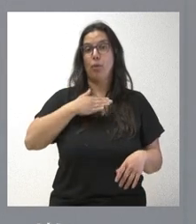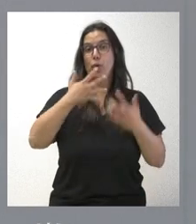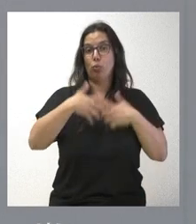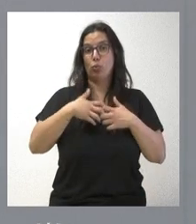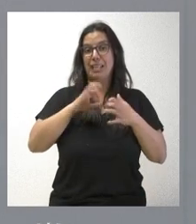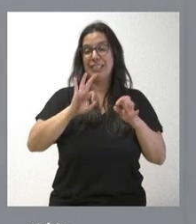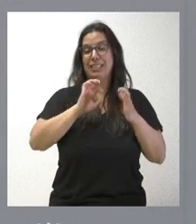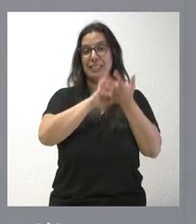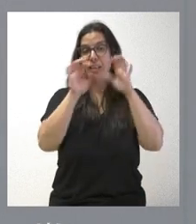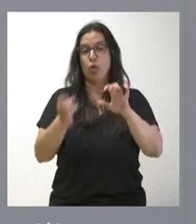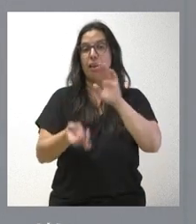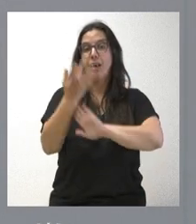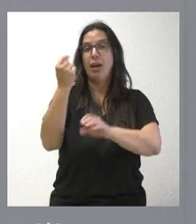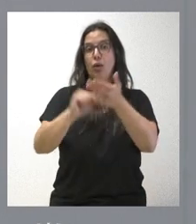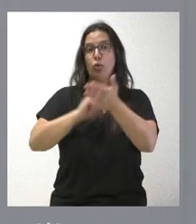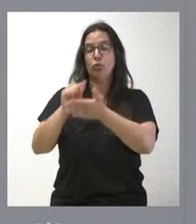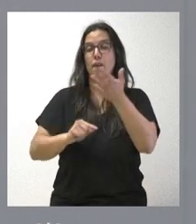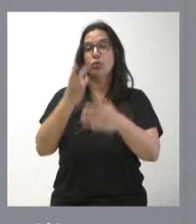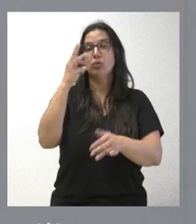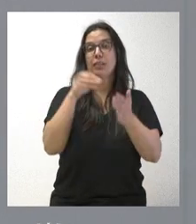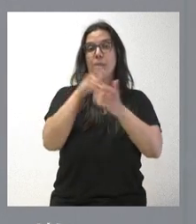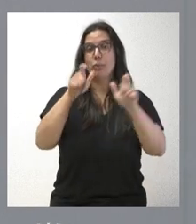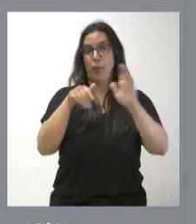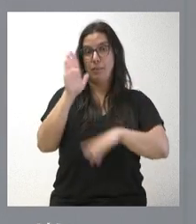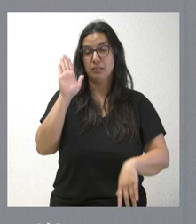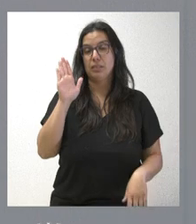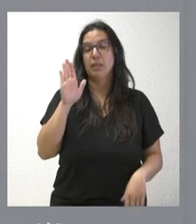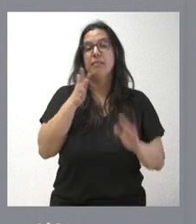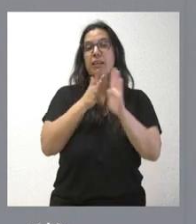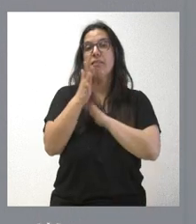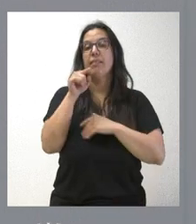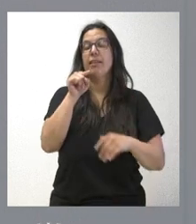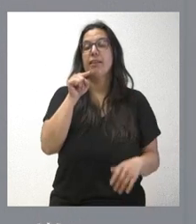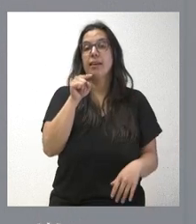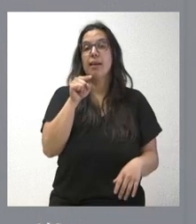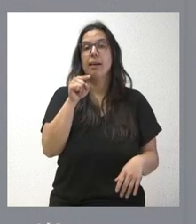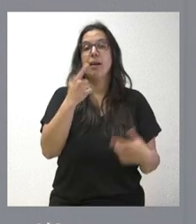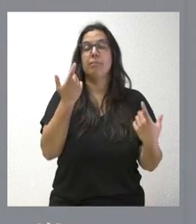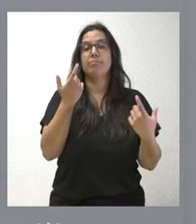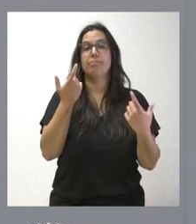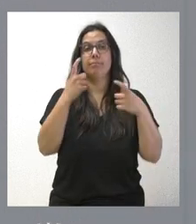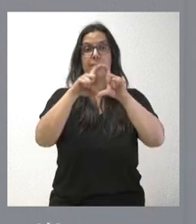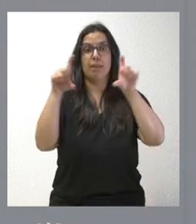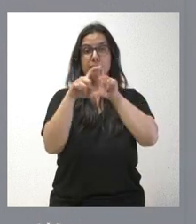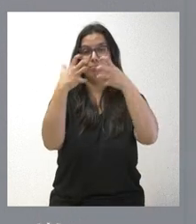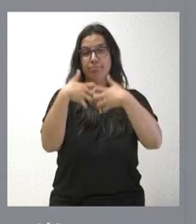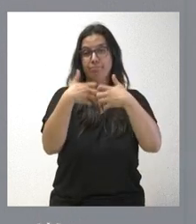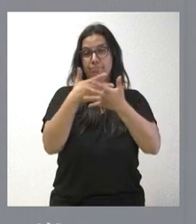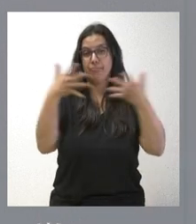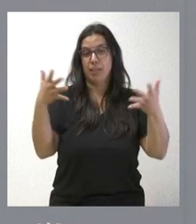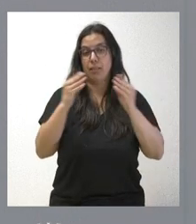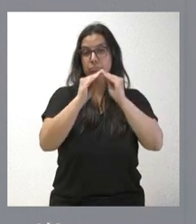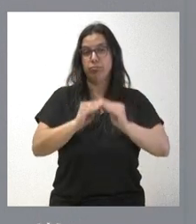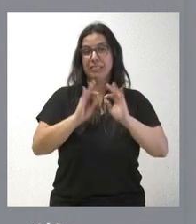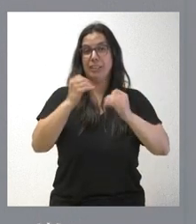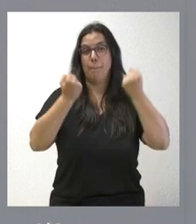y genera empleo para más de 30.000 personas. Estamos hablando de que las grandes plantas productoras de vehículos